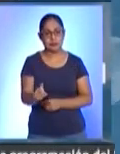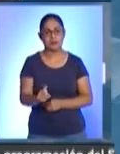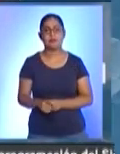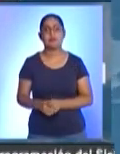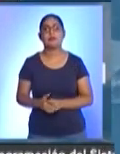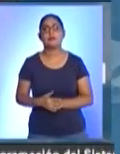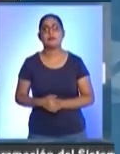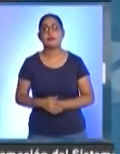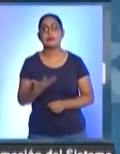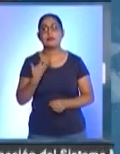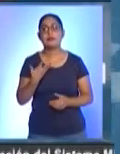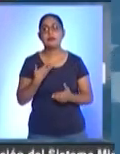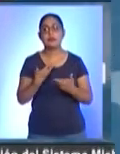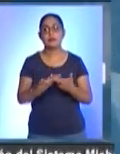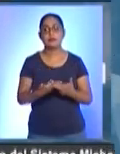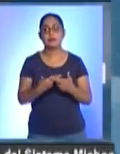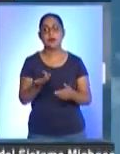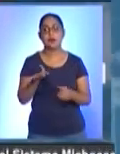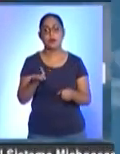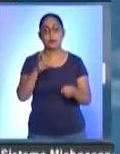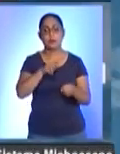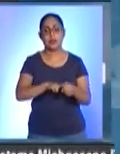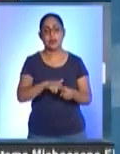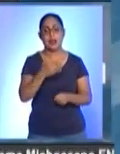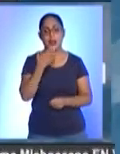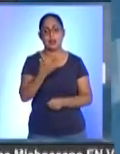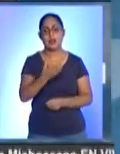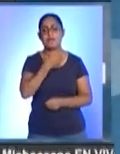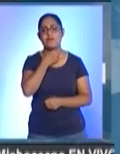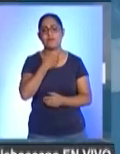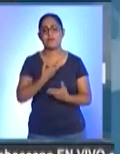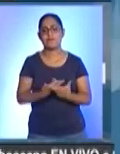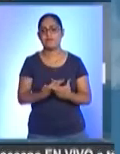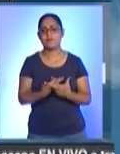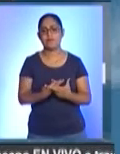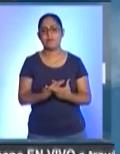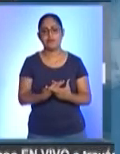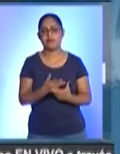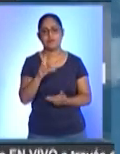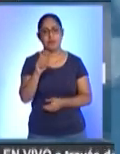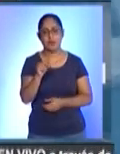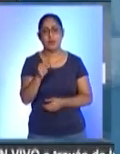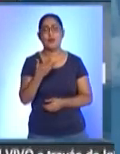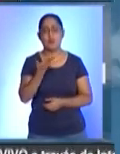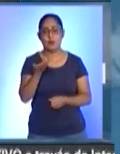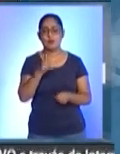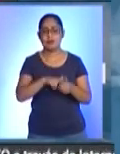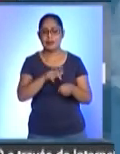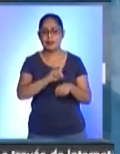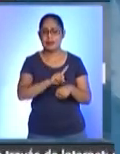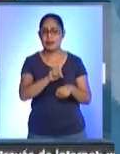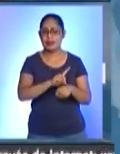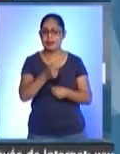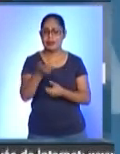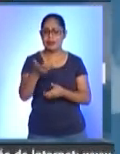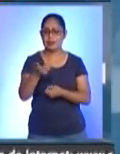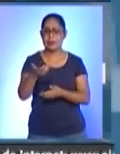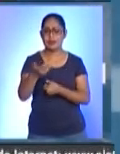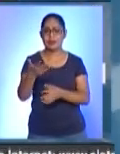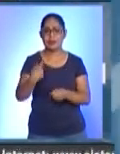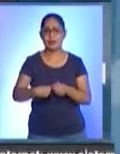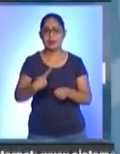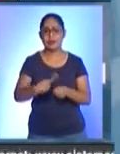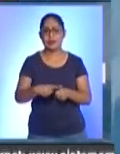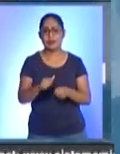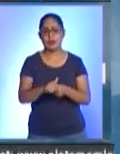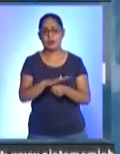gran cantidad y los hospitales hasta ahora son suficientes, no han dejado de llegar a los hospitales los pacientes contra enfermedad. Y